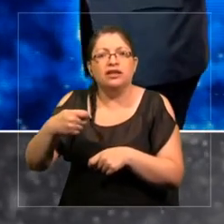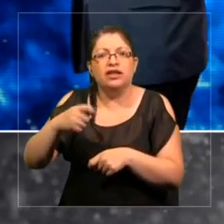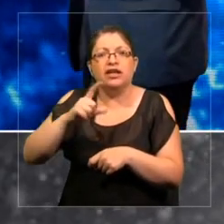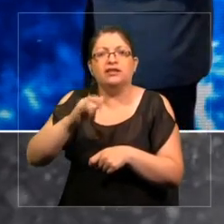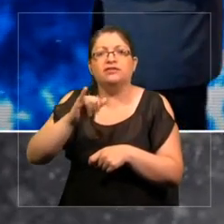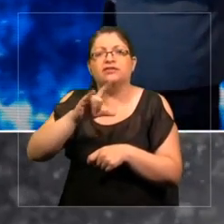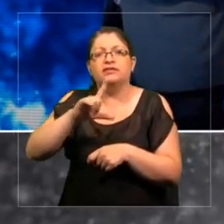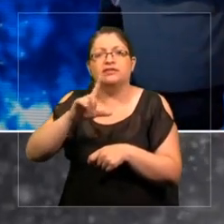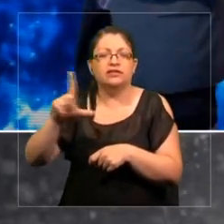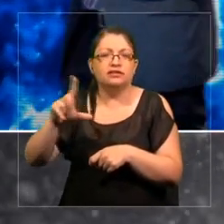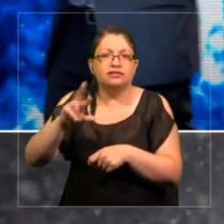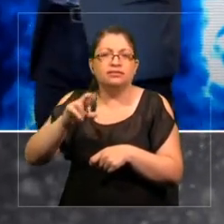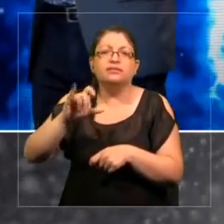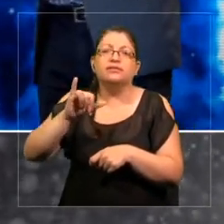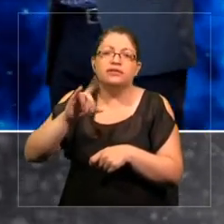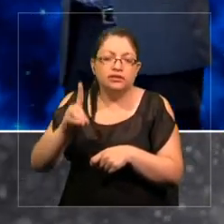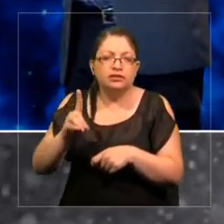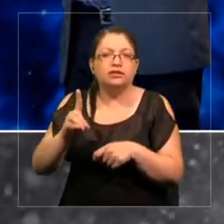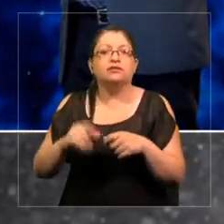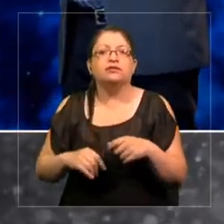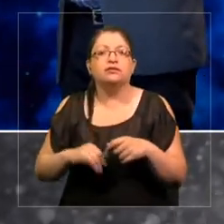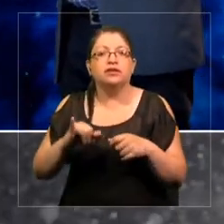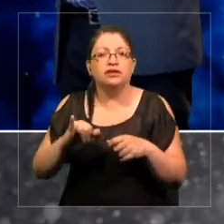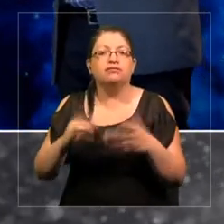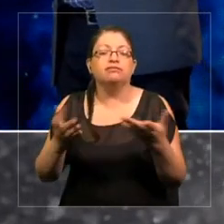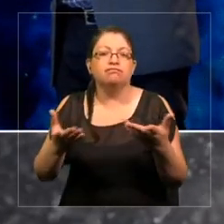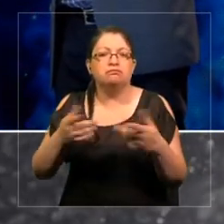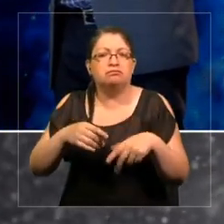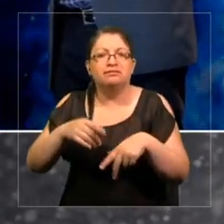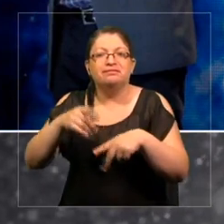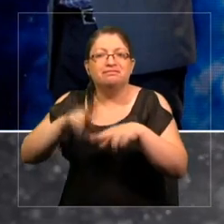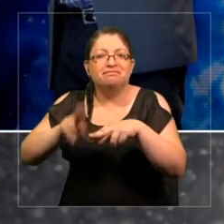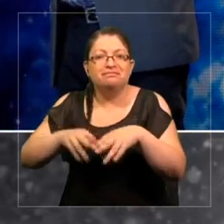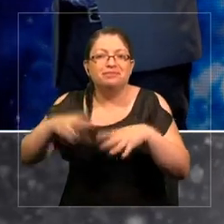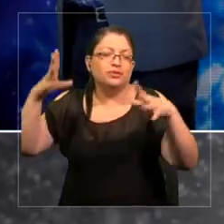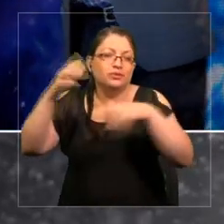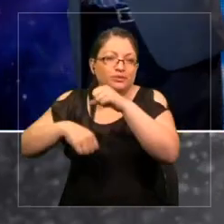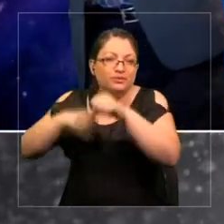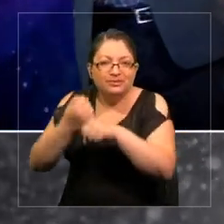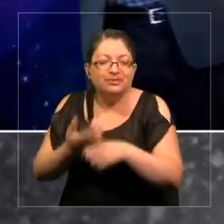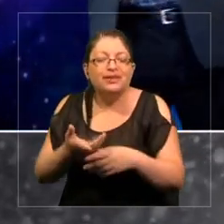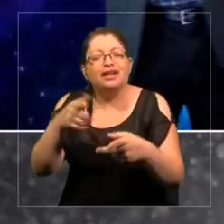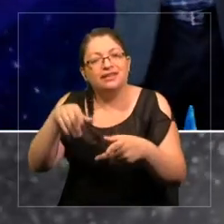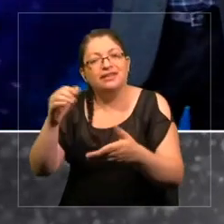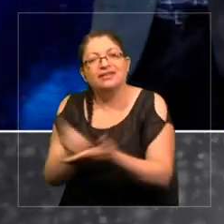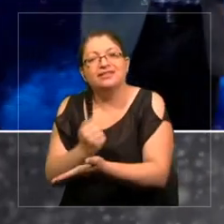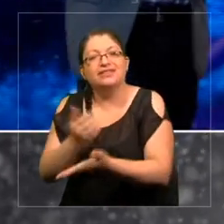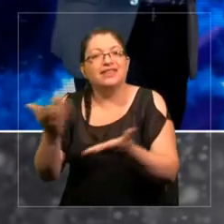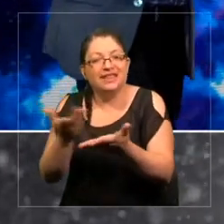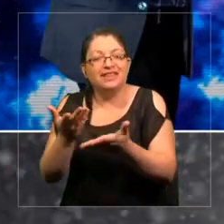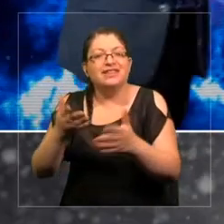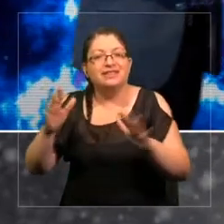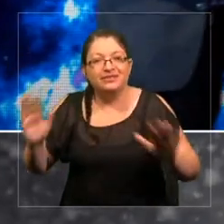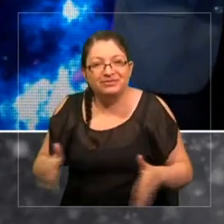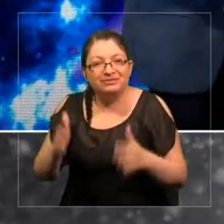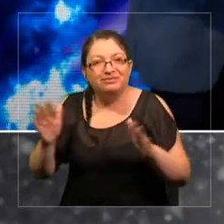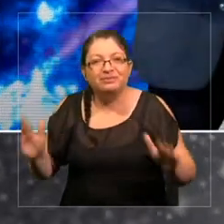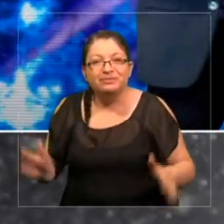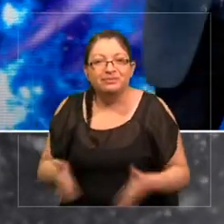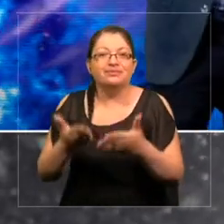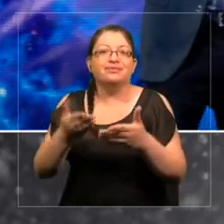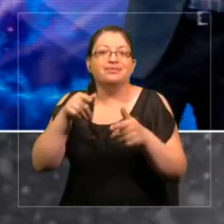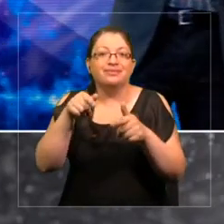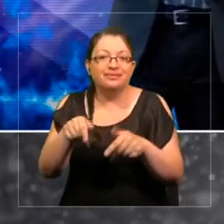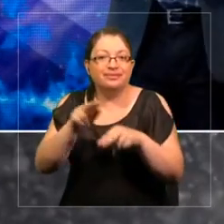campeón de las políticas alimentarias. Y lo ha sido por décadas. Y ha logrado empujar las